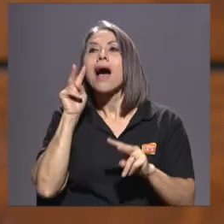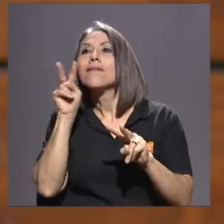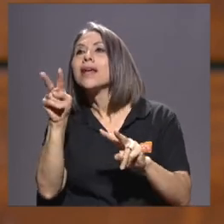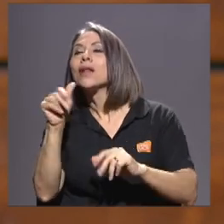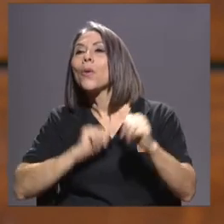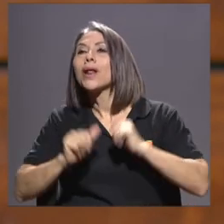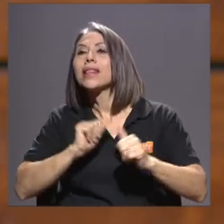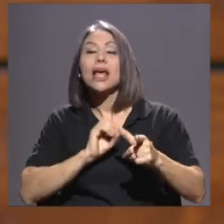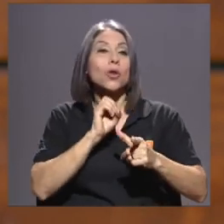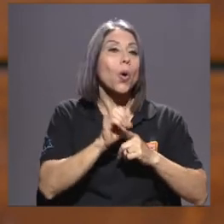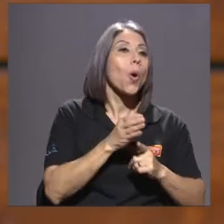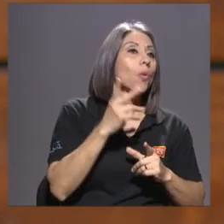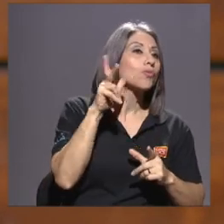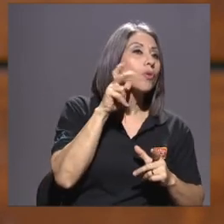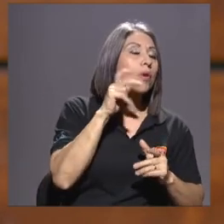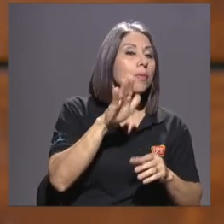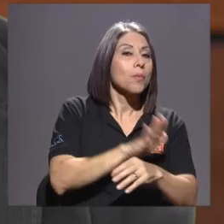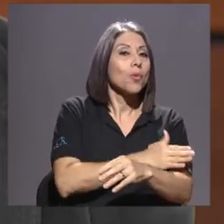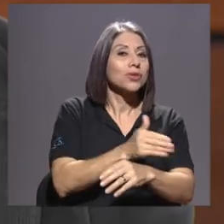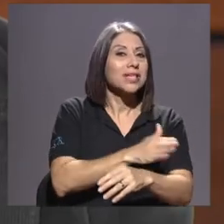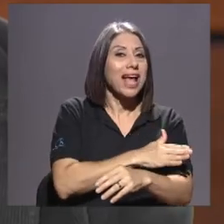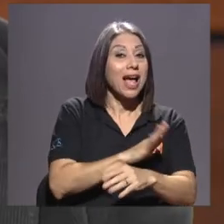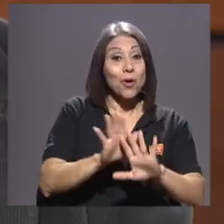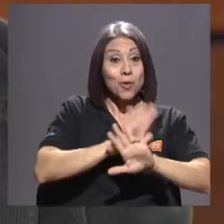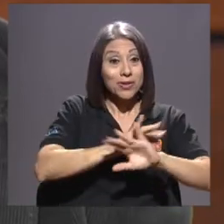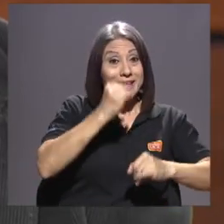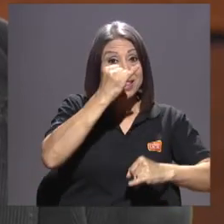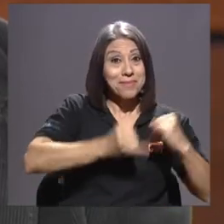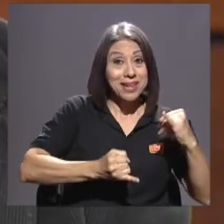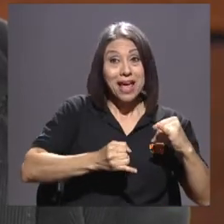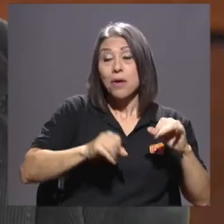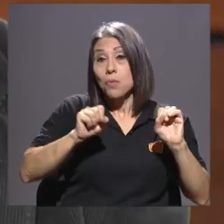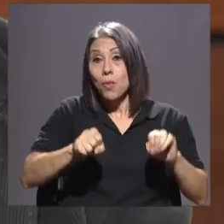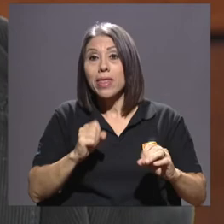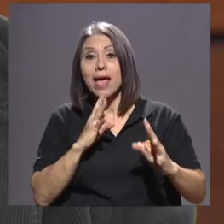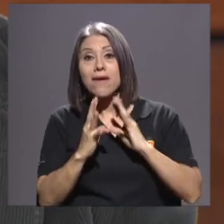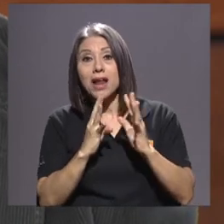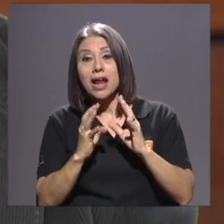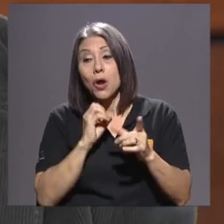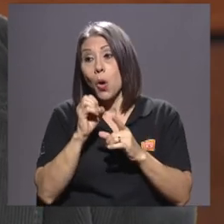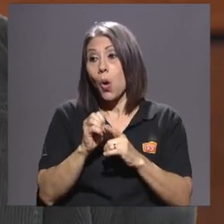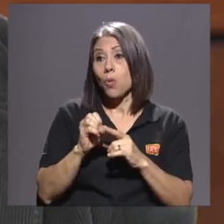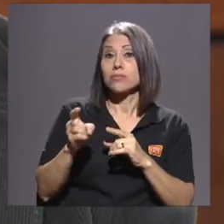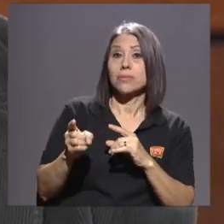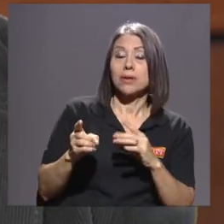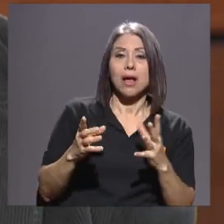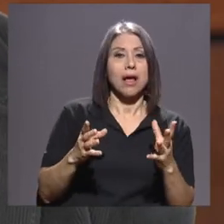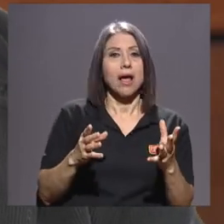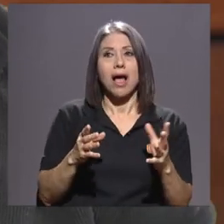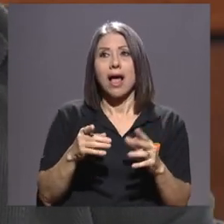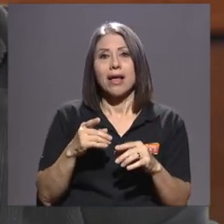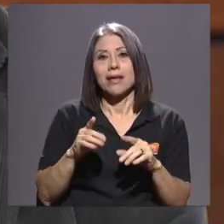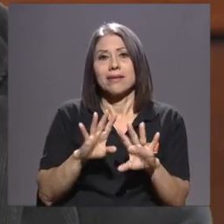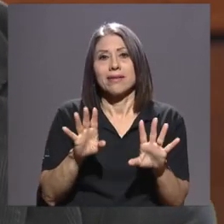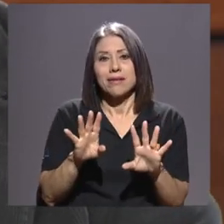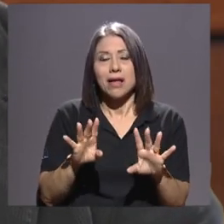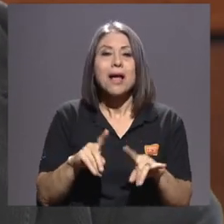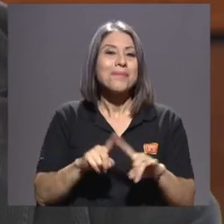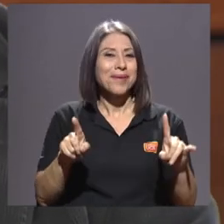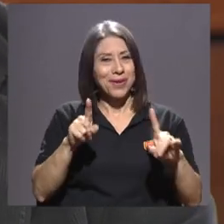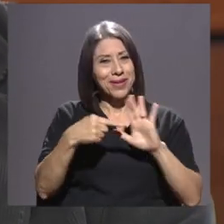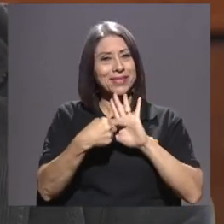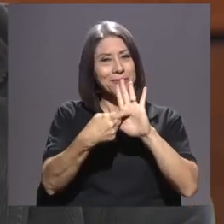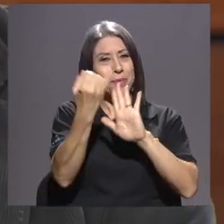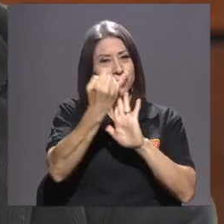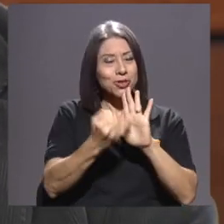concierto, que uno habla luego, en la exposición es posible hablar ahí y compartir como miradas acerca de ciertas obras,